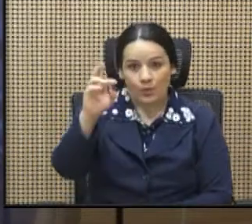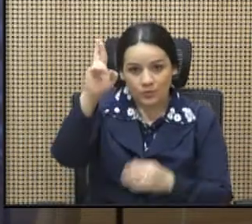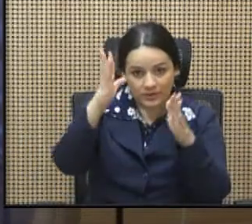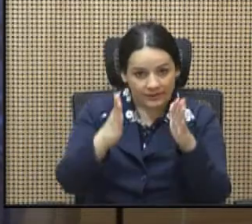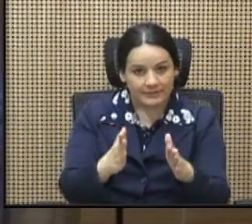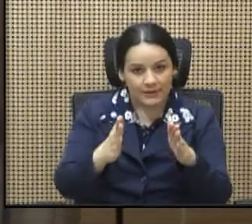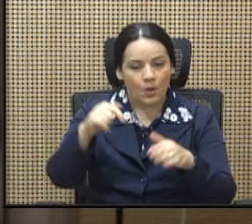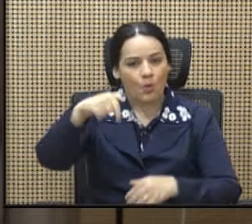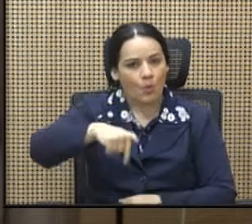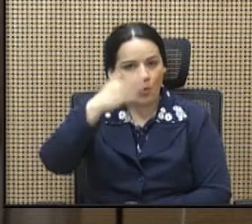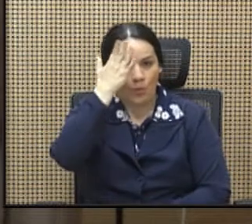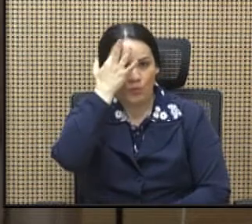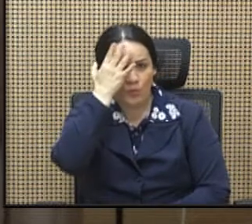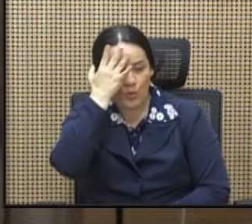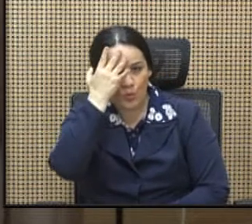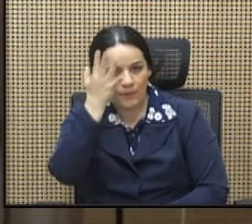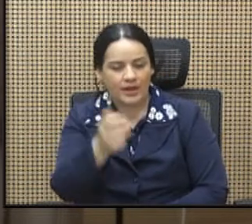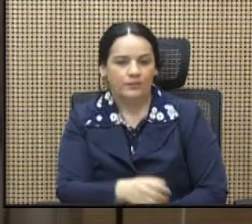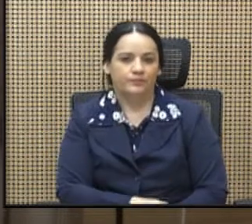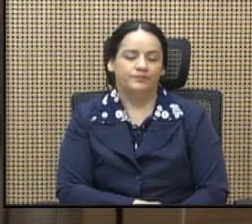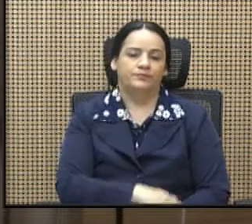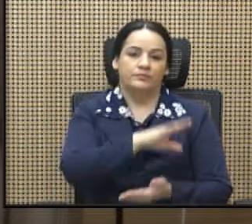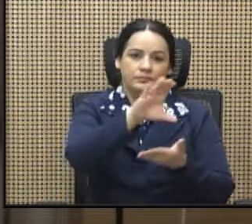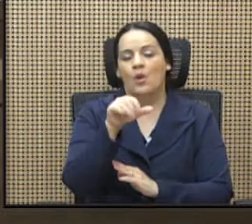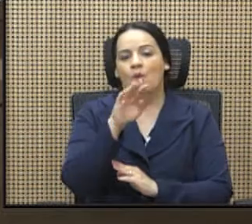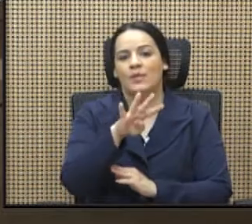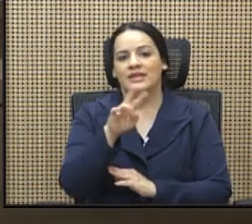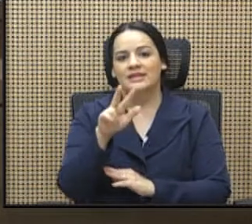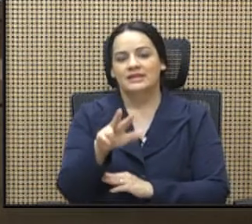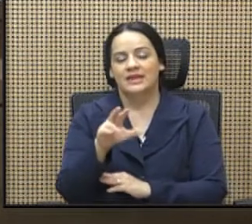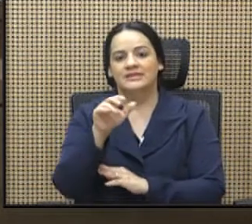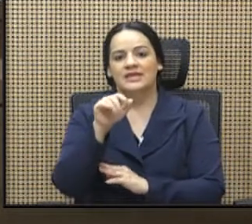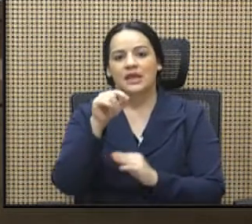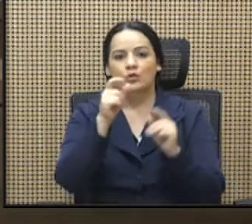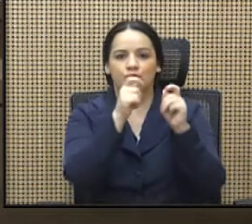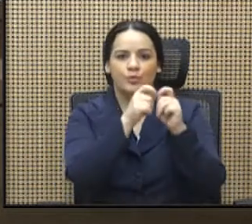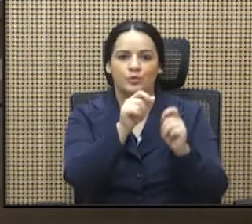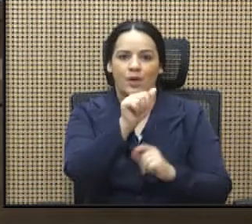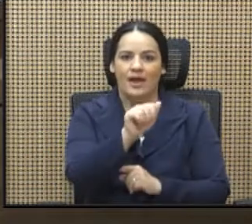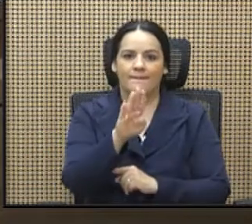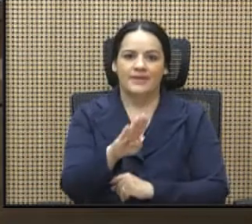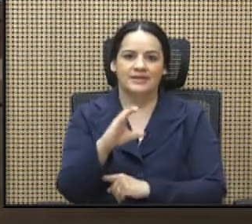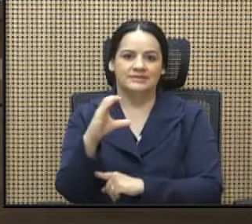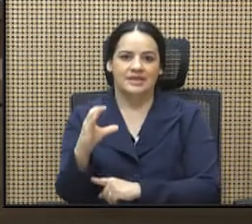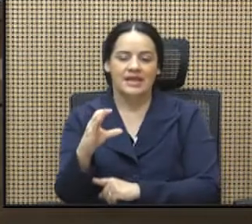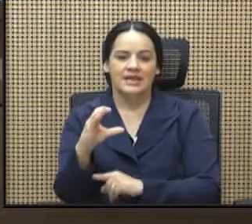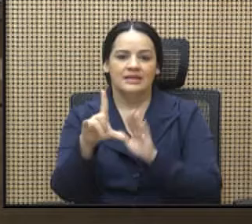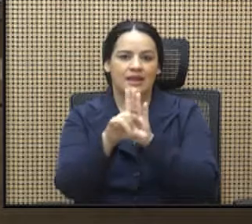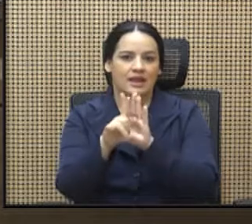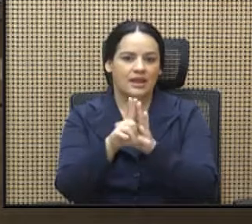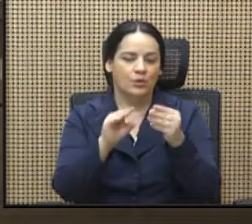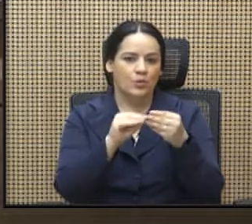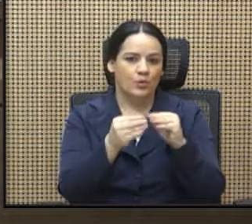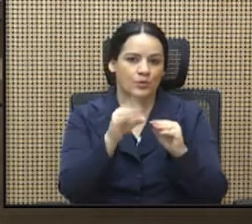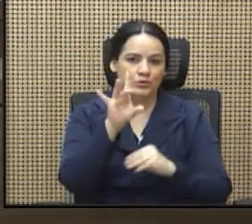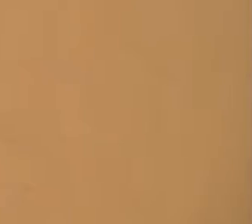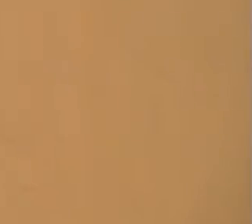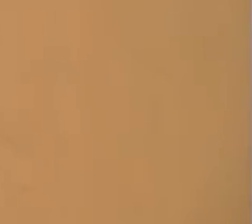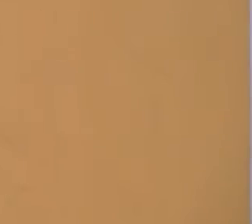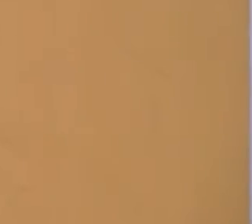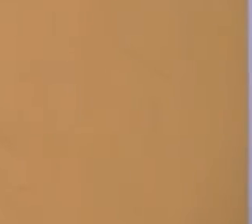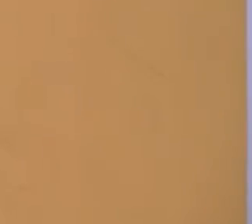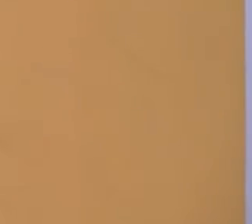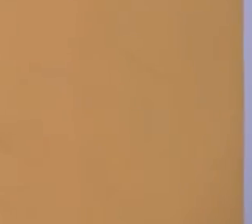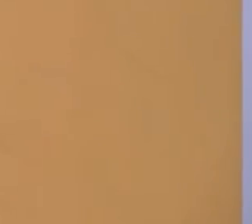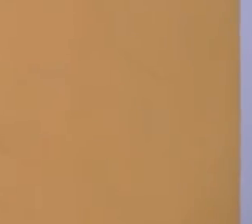traslade al Patronato Nacional de la Infancia, quien será el que coordine y presida dicha comisión consultiva. Igualmente